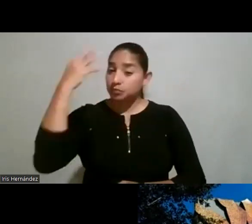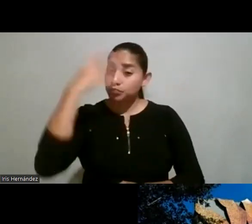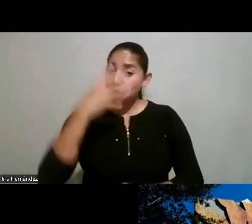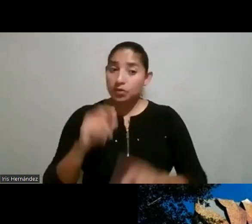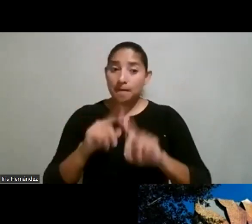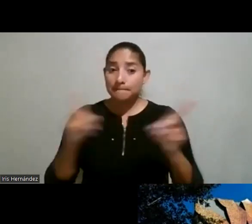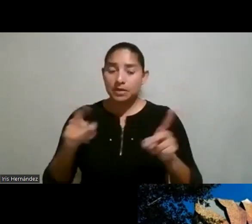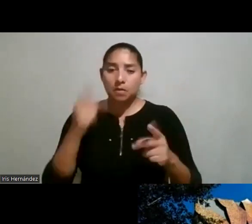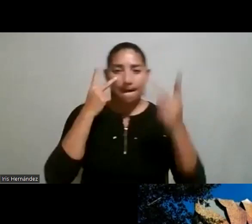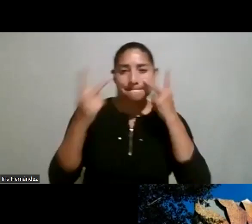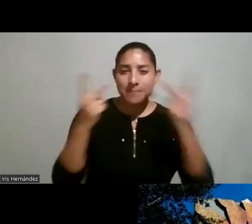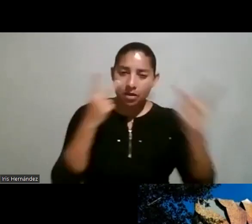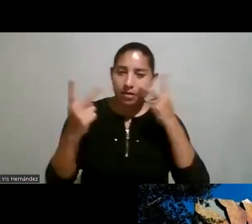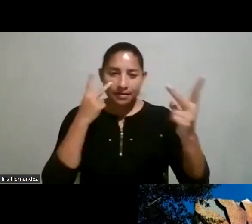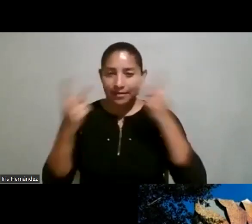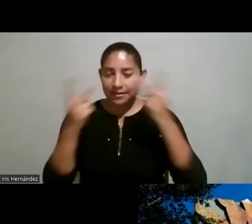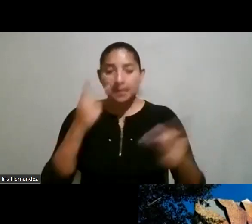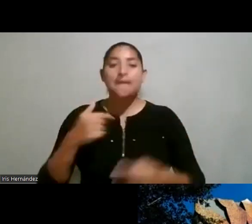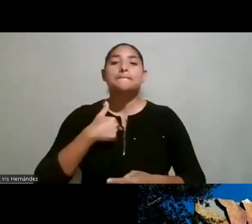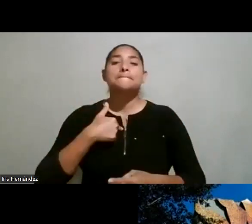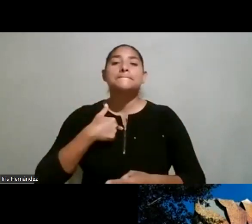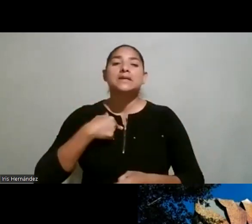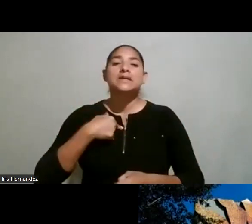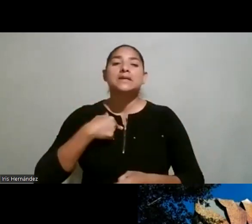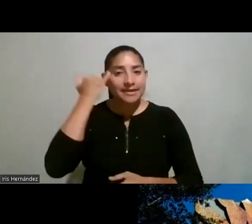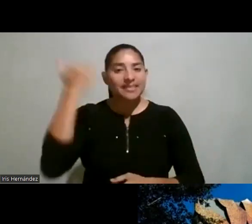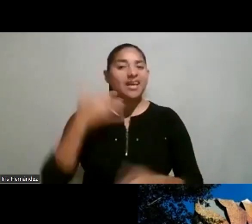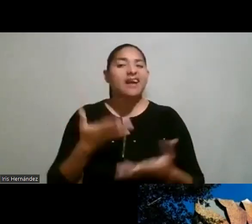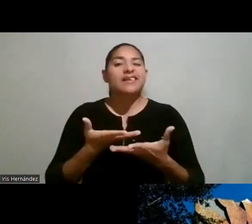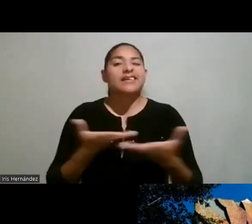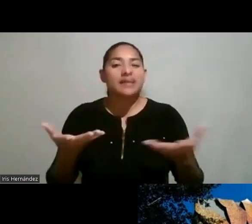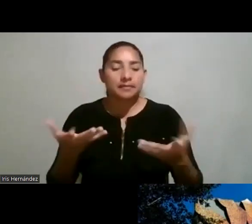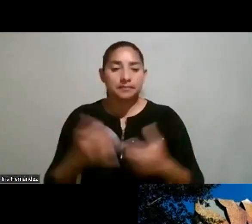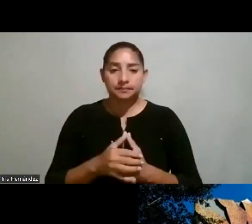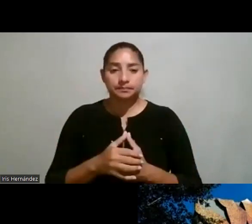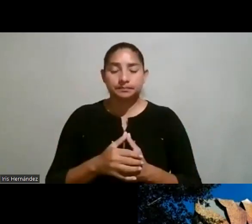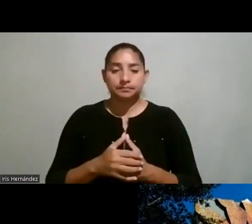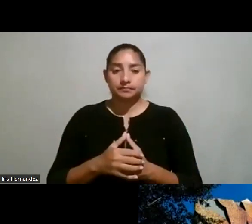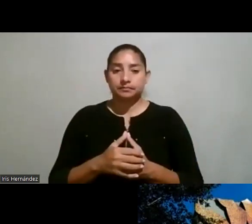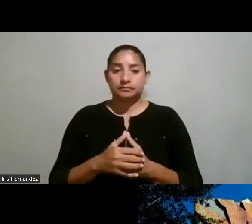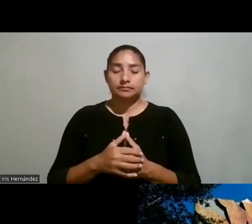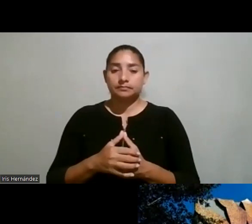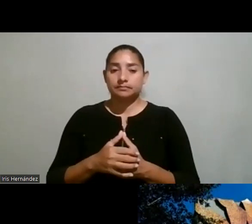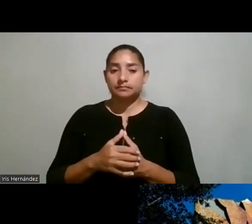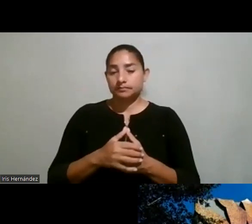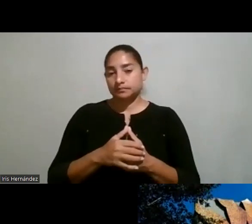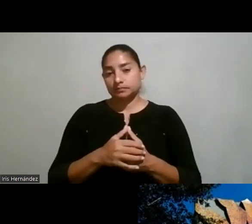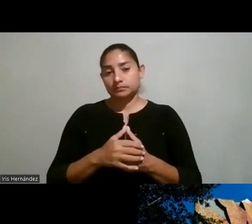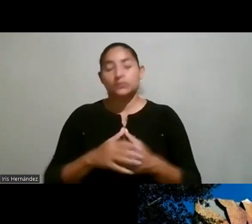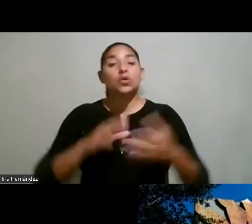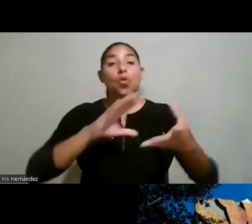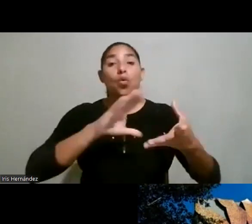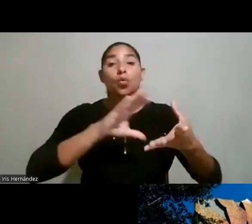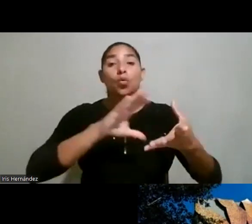muy biográfico verdad mi intención con esto era más bien pues justamente contar